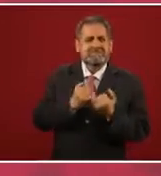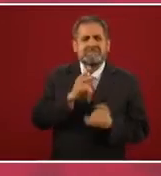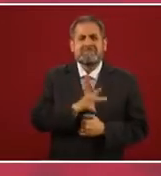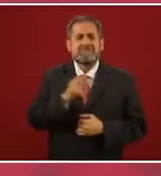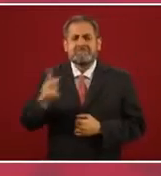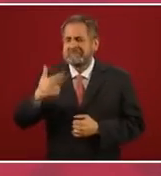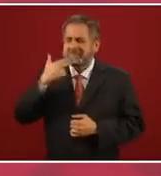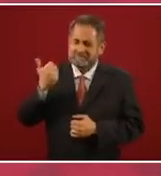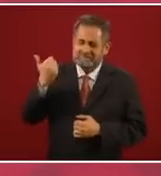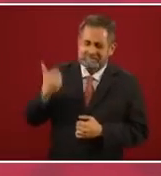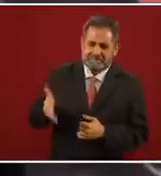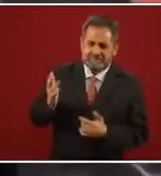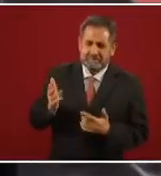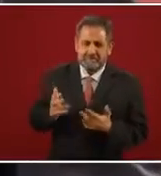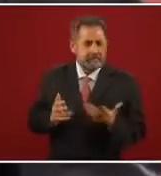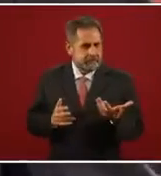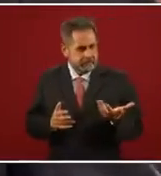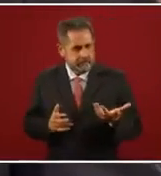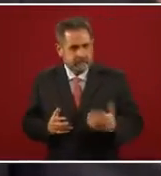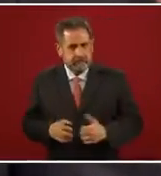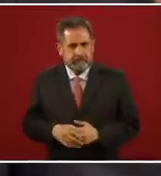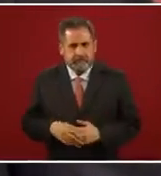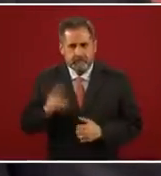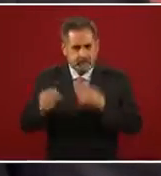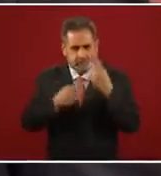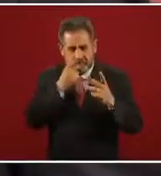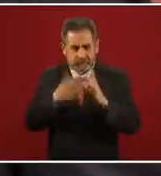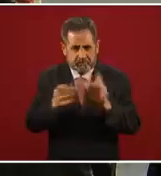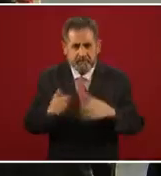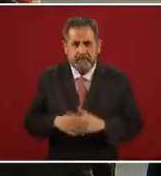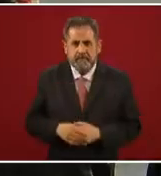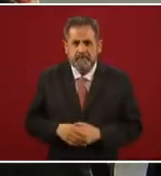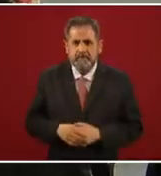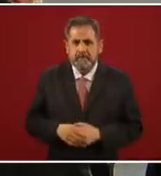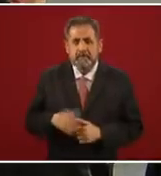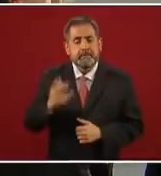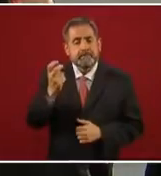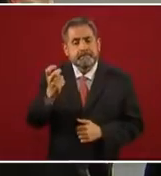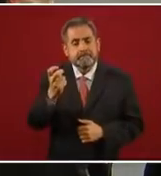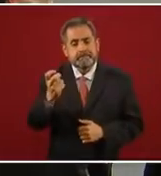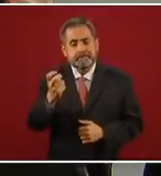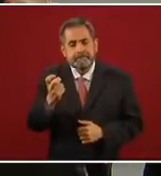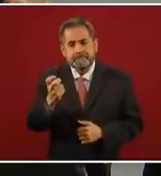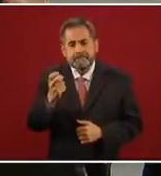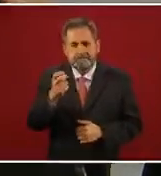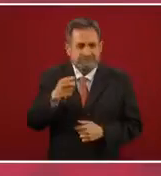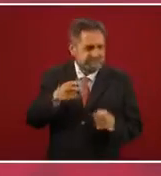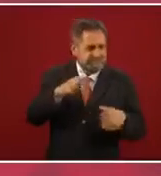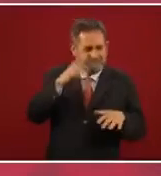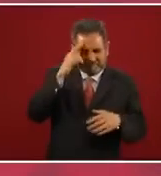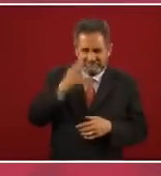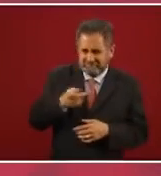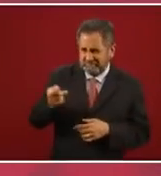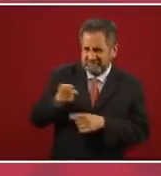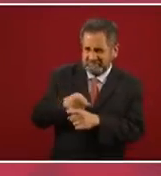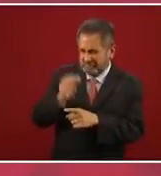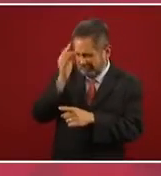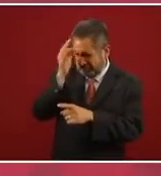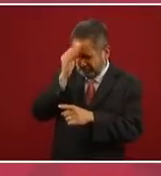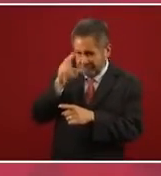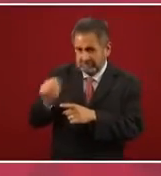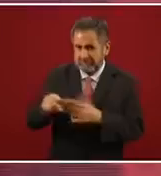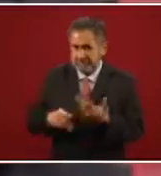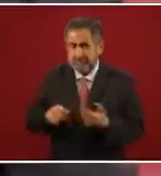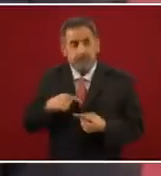cosa, que no voy a mencionar. Mi segunda pregunta. O sea, y no seas tonto y el